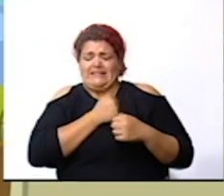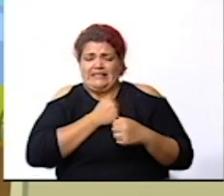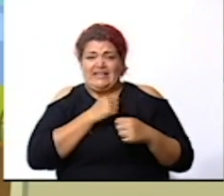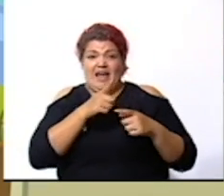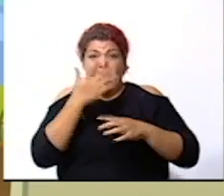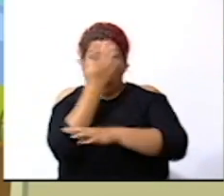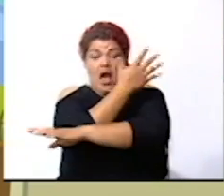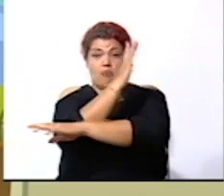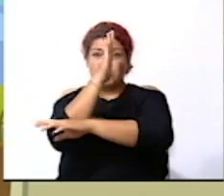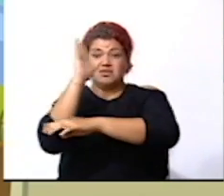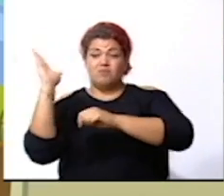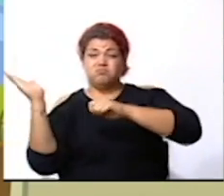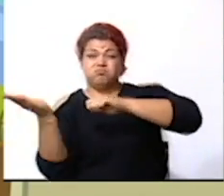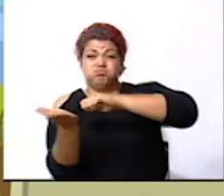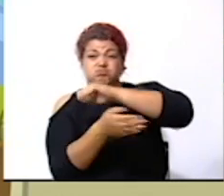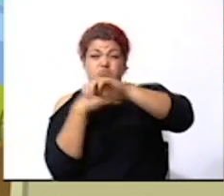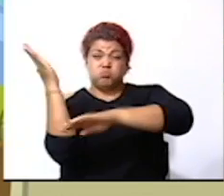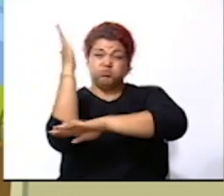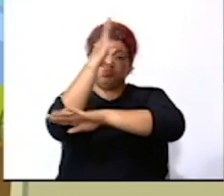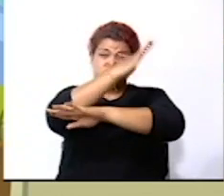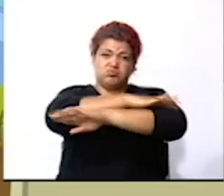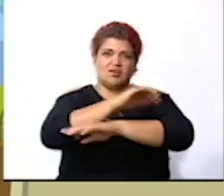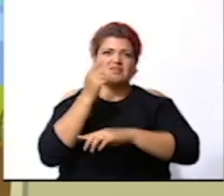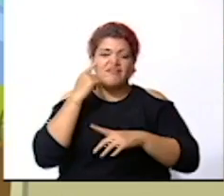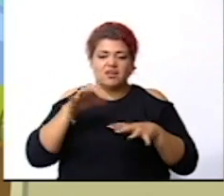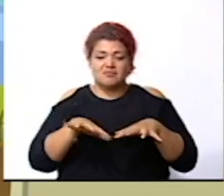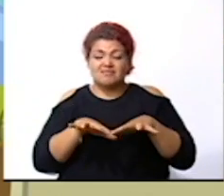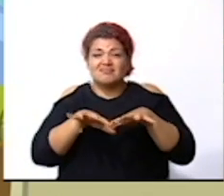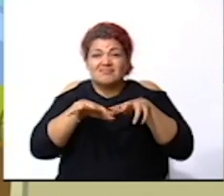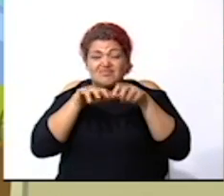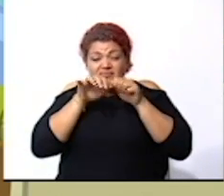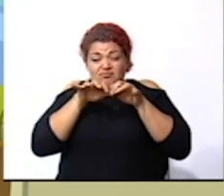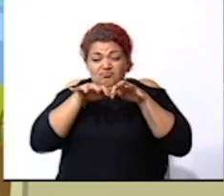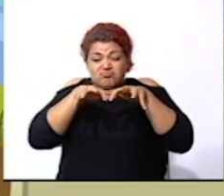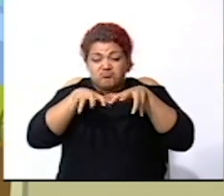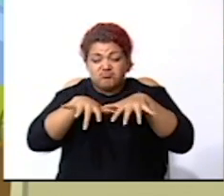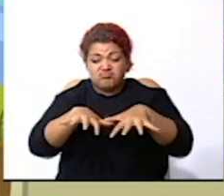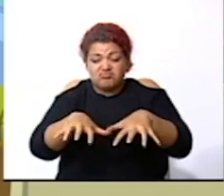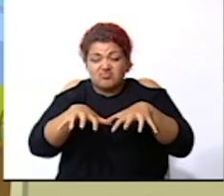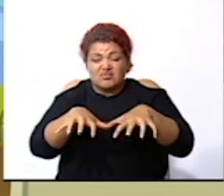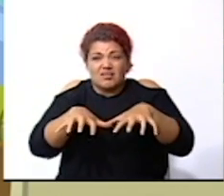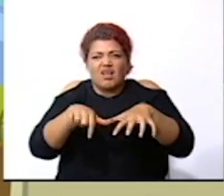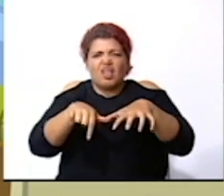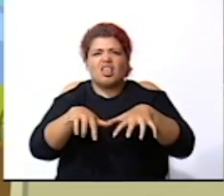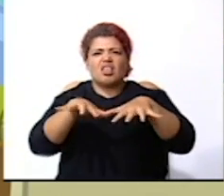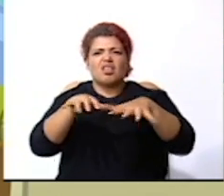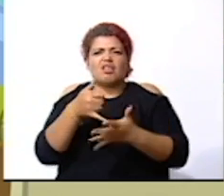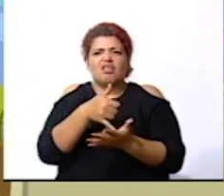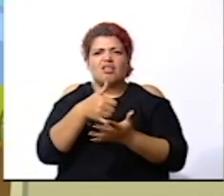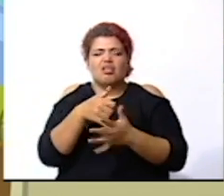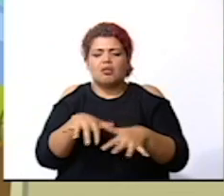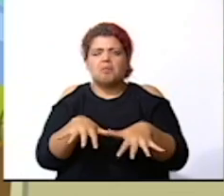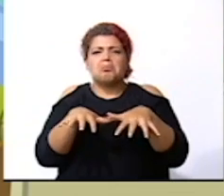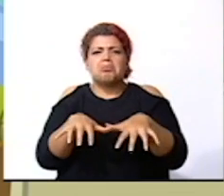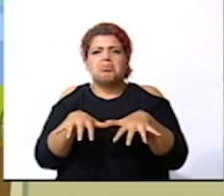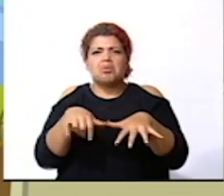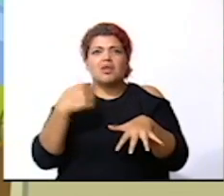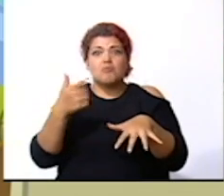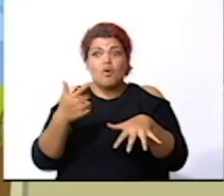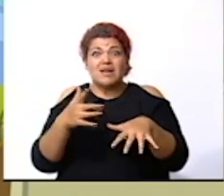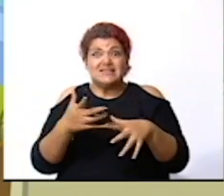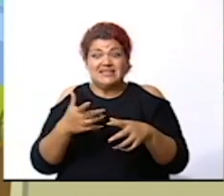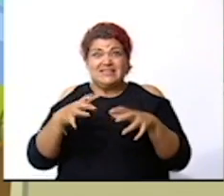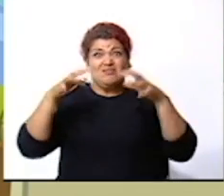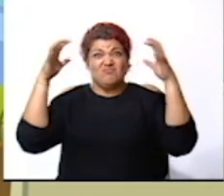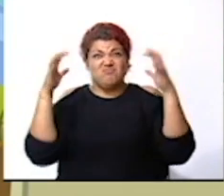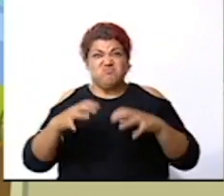árboles las raíces quedan ahí un poquito sueltas y cuando se vienen las